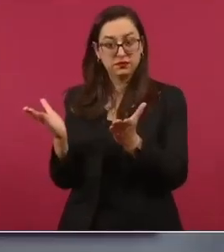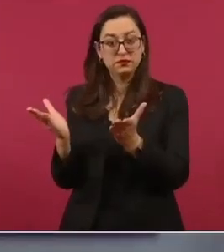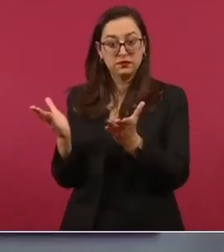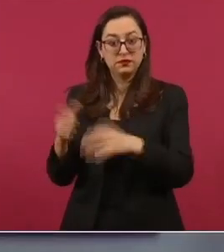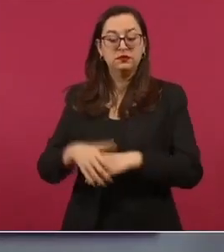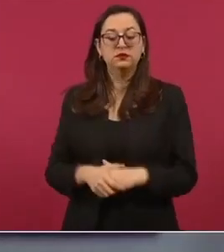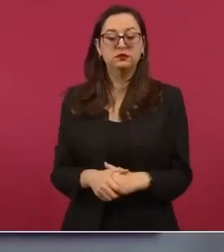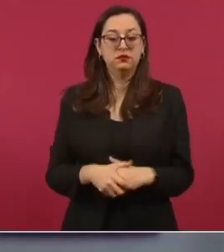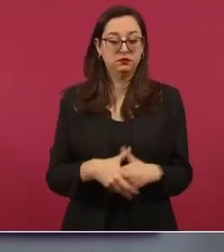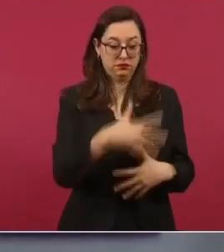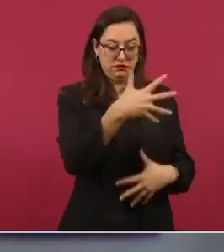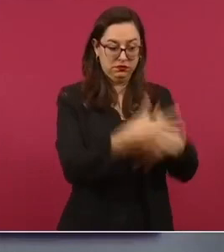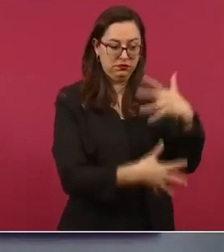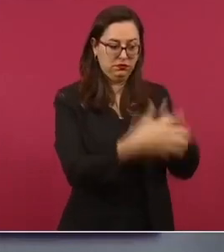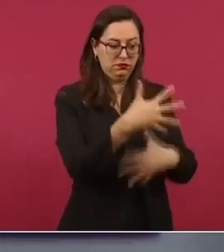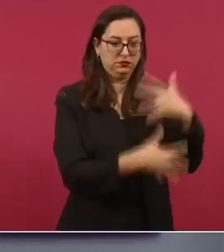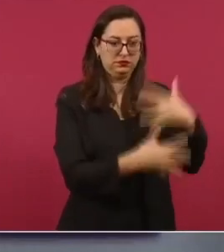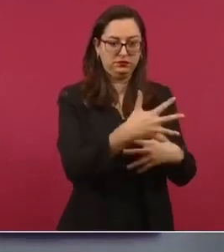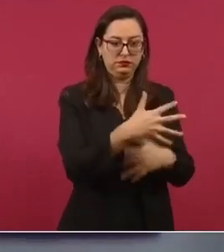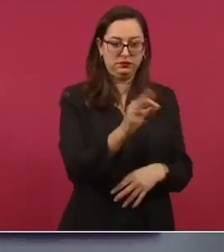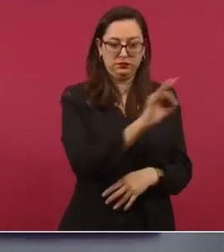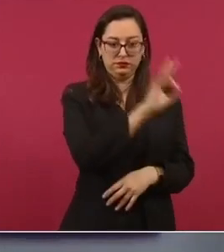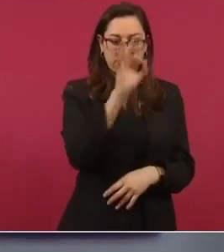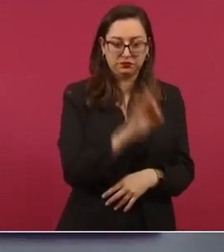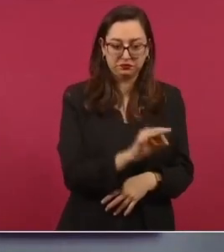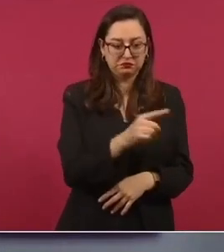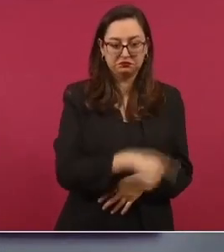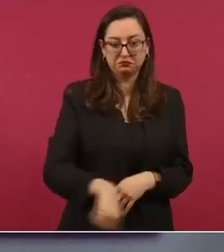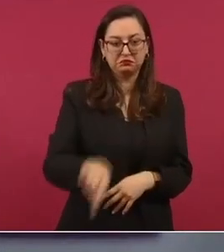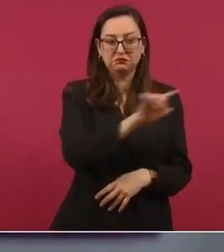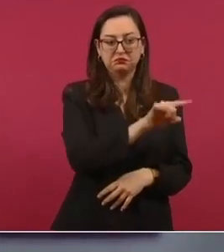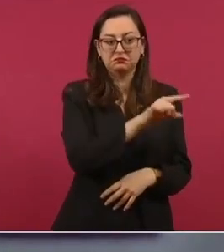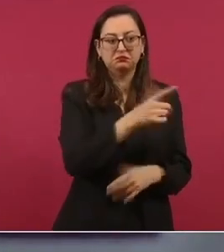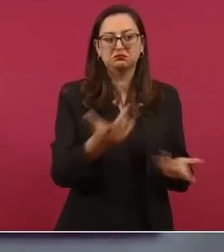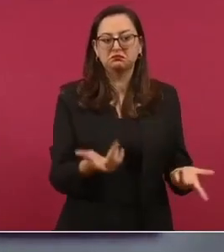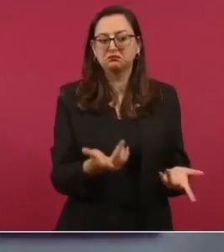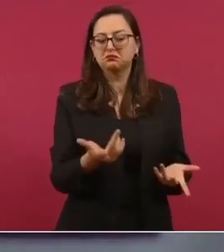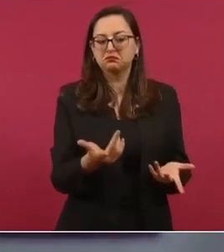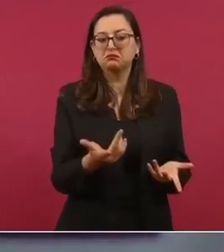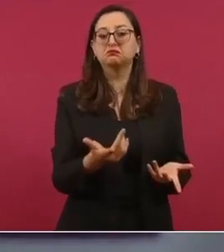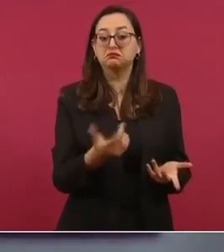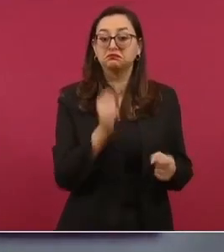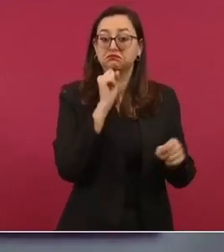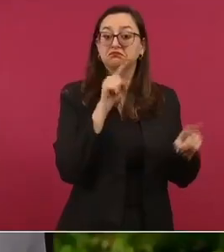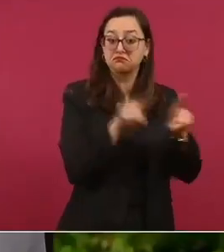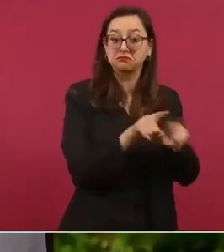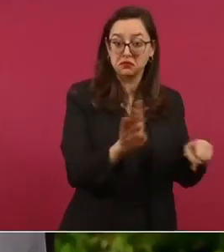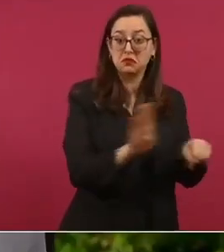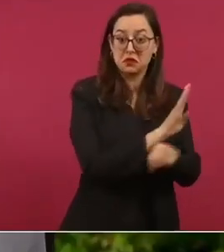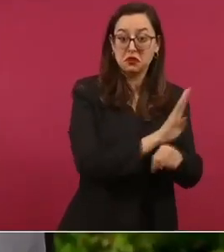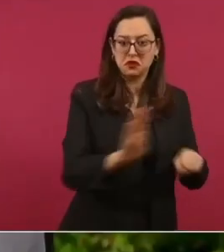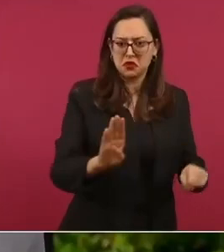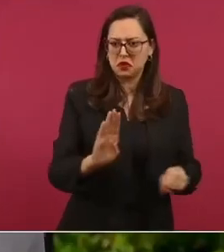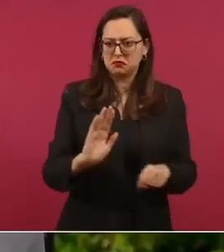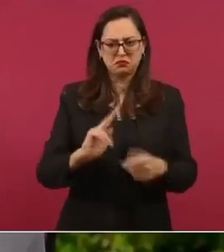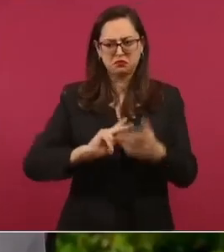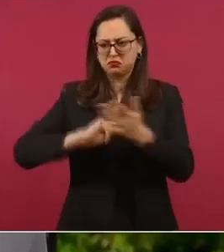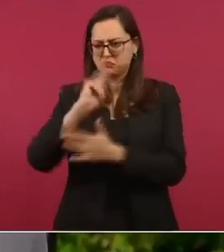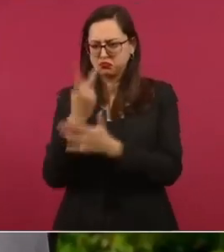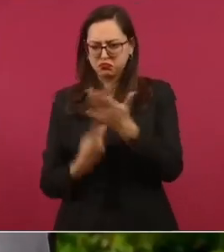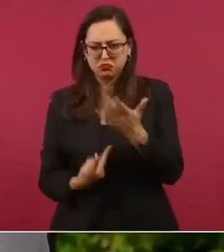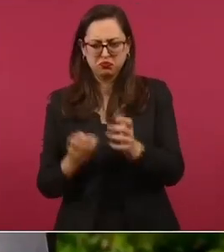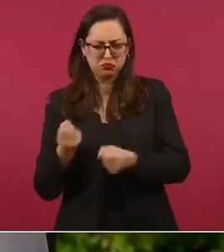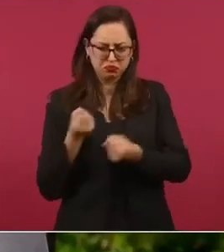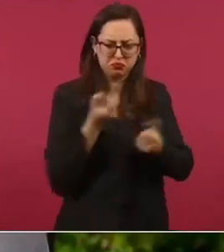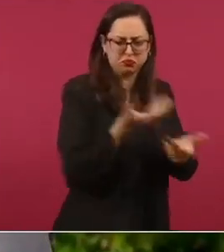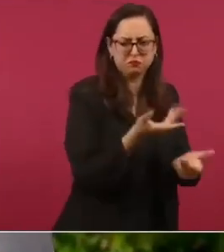15% restante también se benefician con